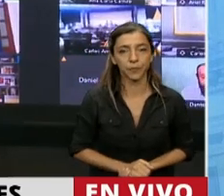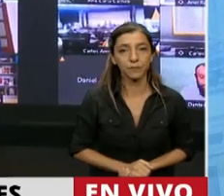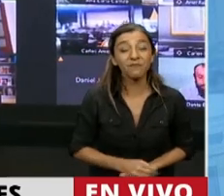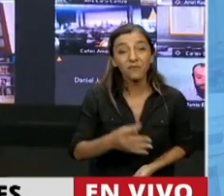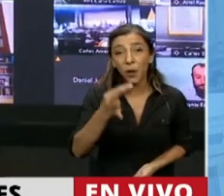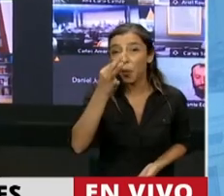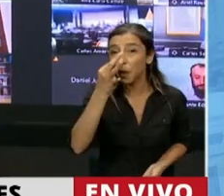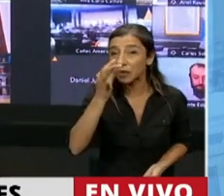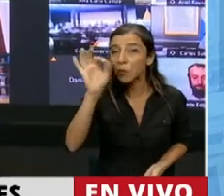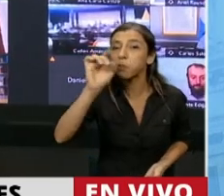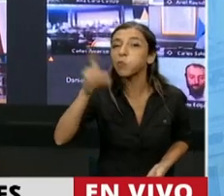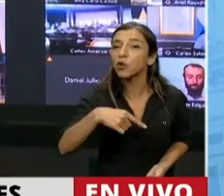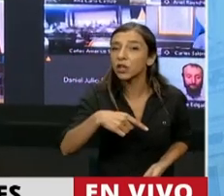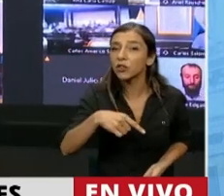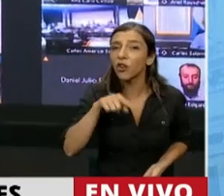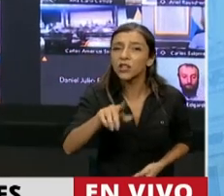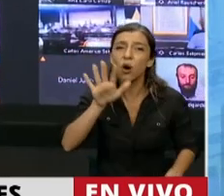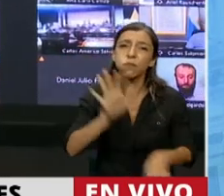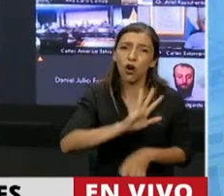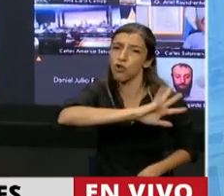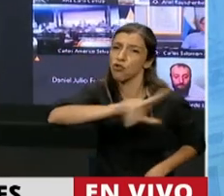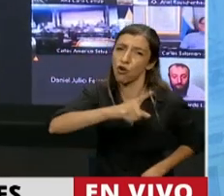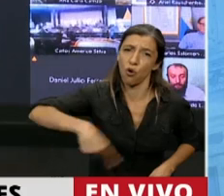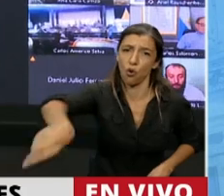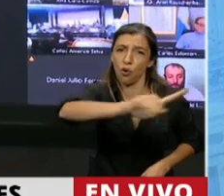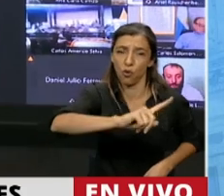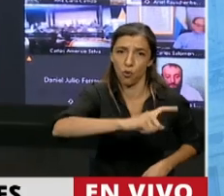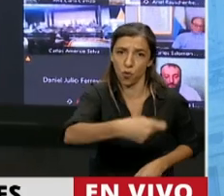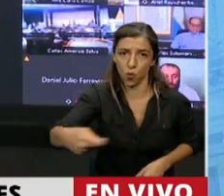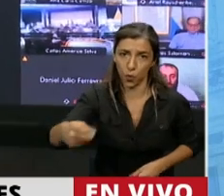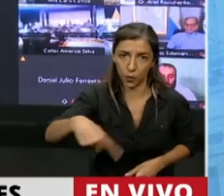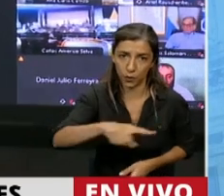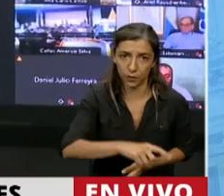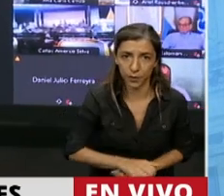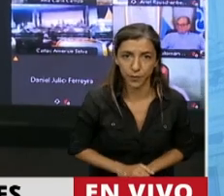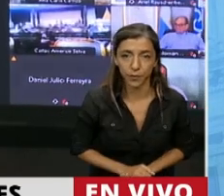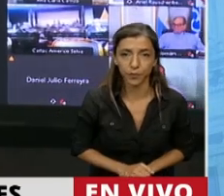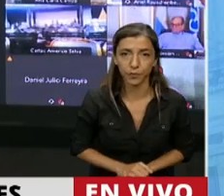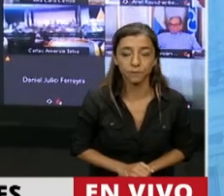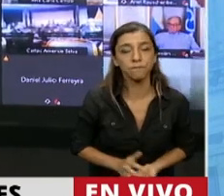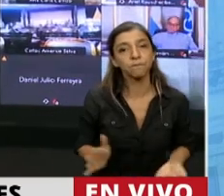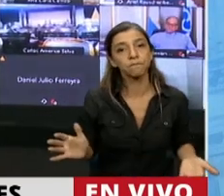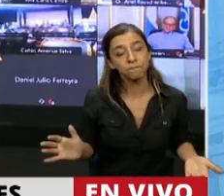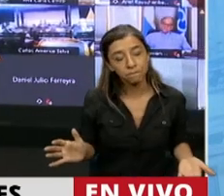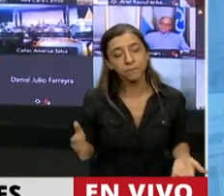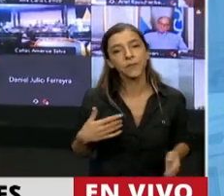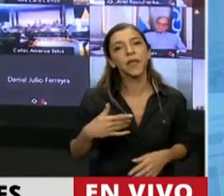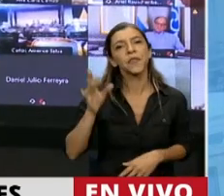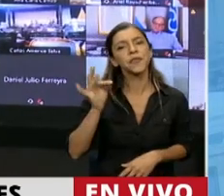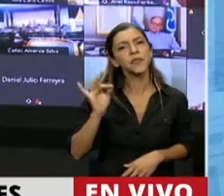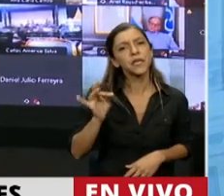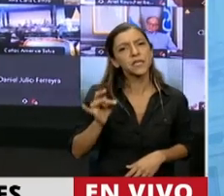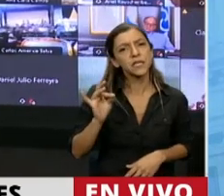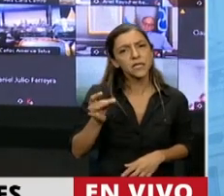20% le robaron a los jubilados y a las jubiladas. Pero resulta que en diciembre,